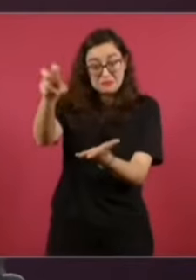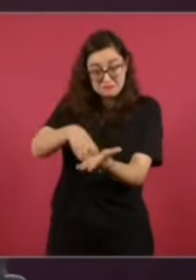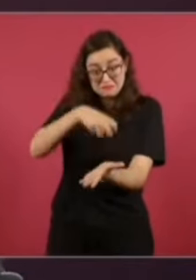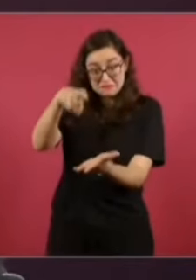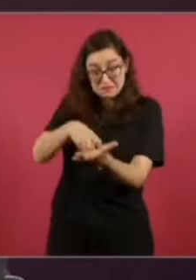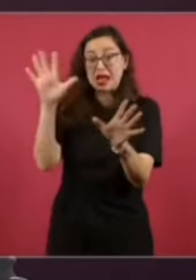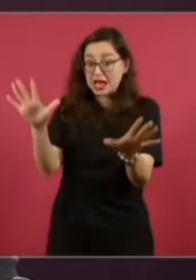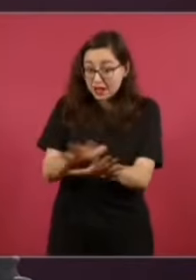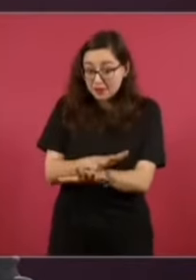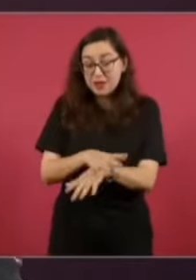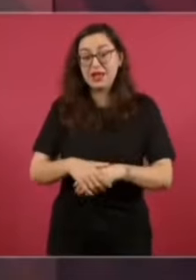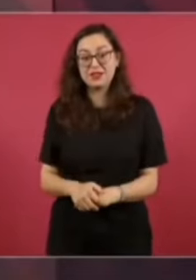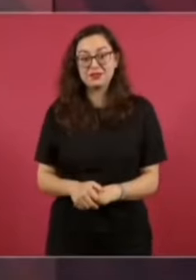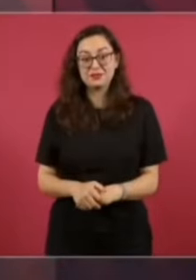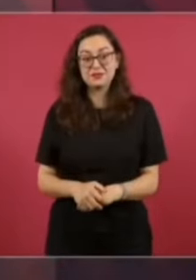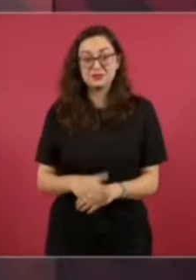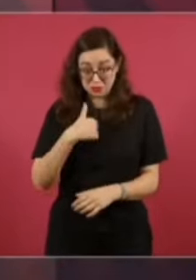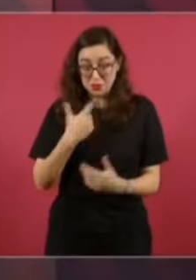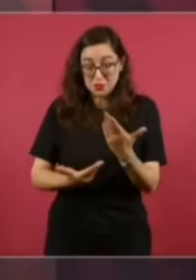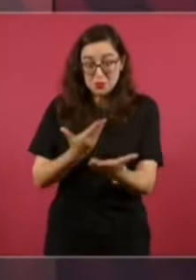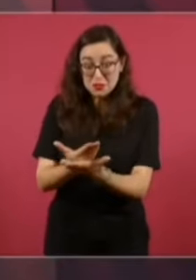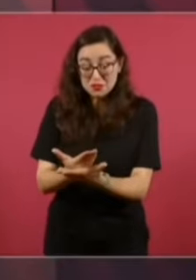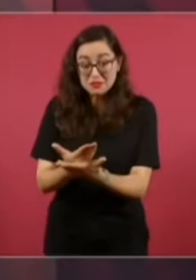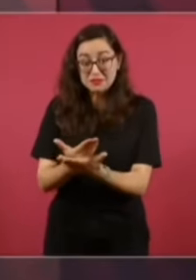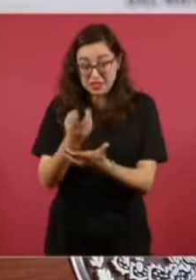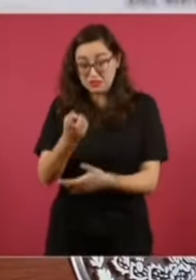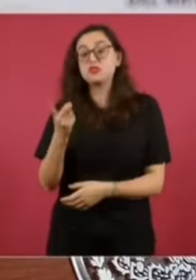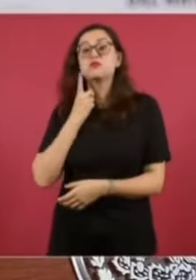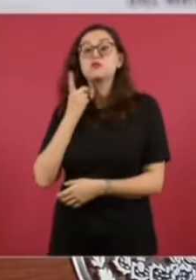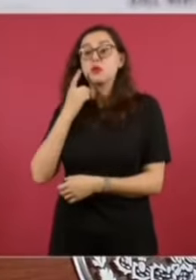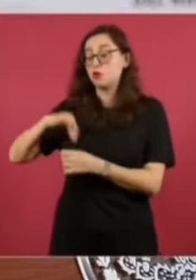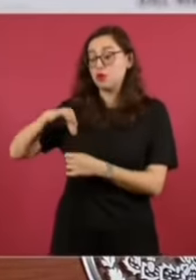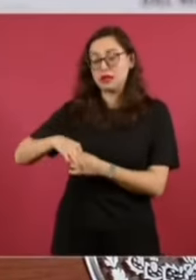ahora a proponerlo, para que no haya plurinominales.